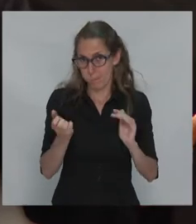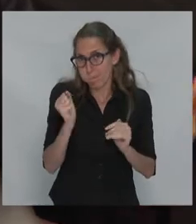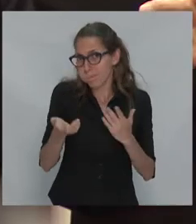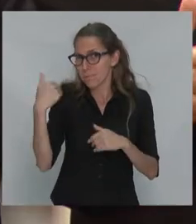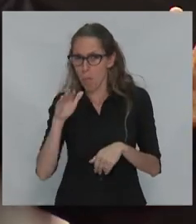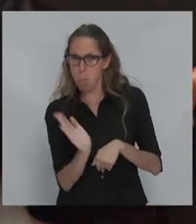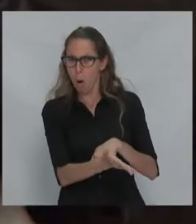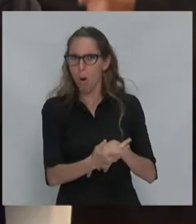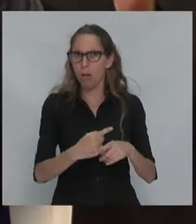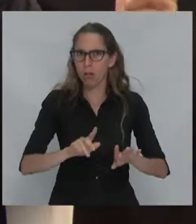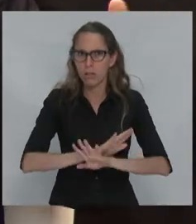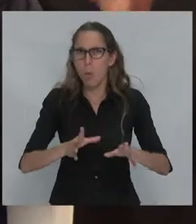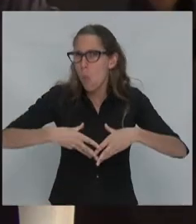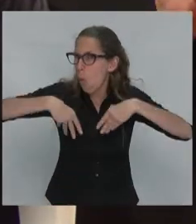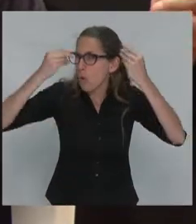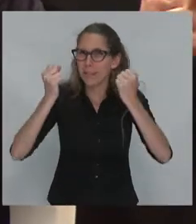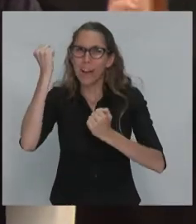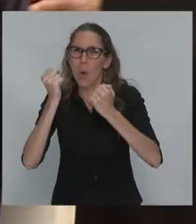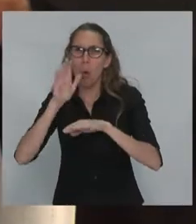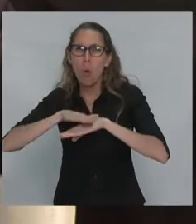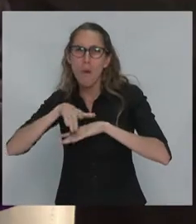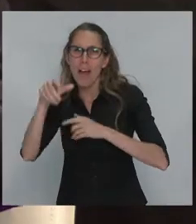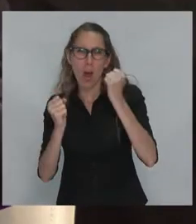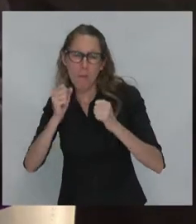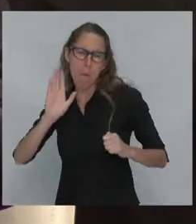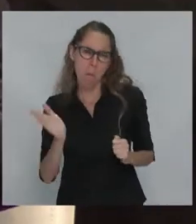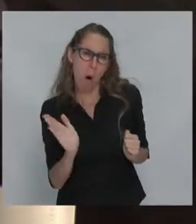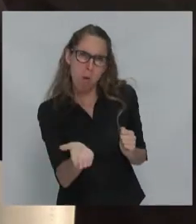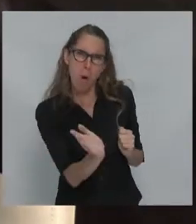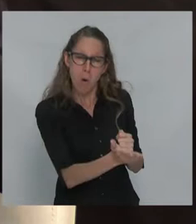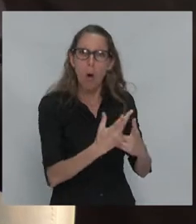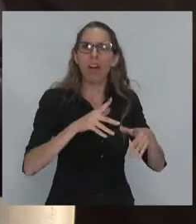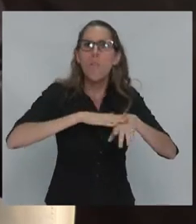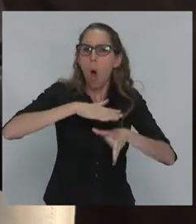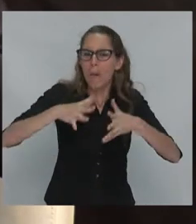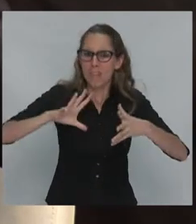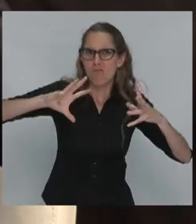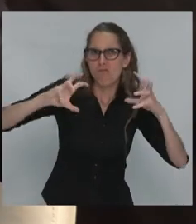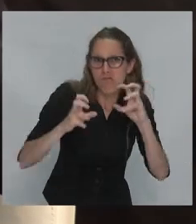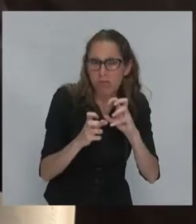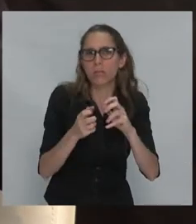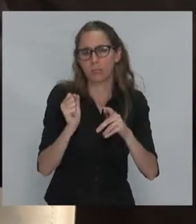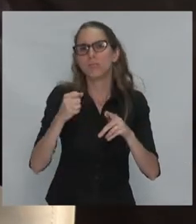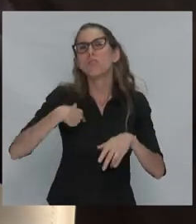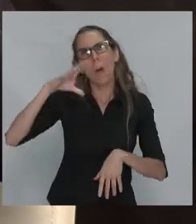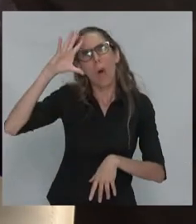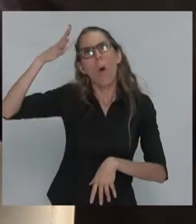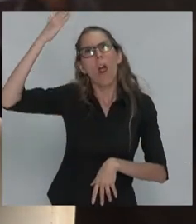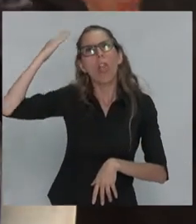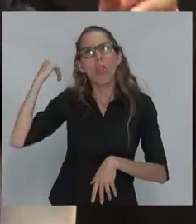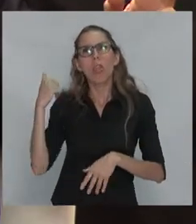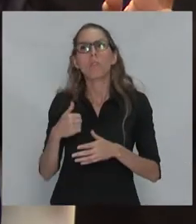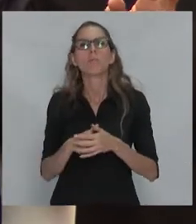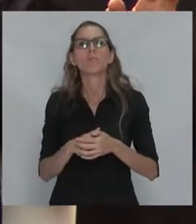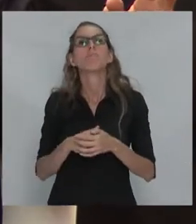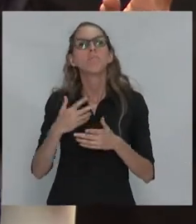Mató muchas veces, demasiadas veces, sobre todo en las épocas de crisis. Me recuerdo una vez que